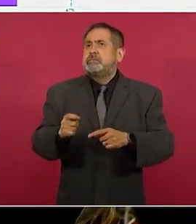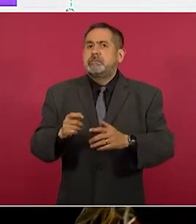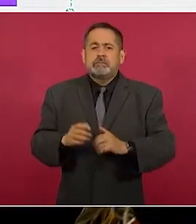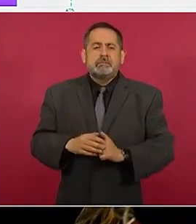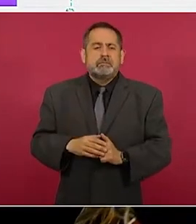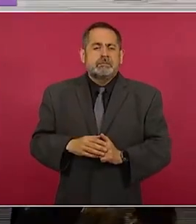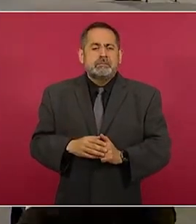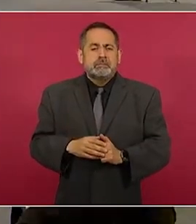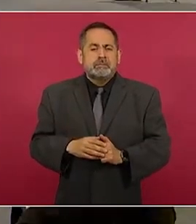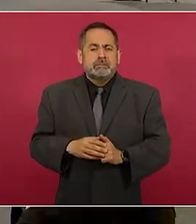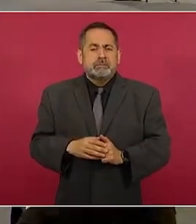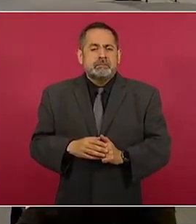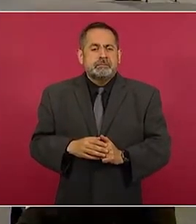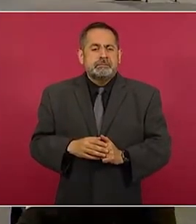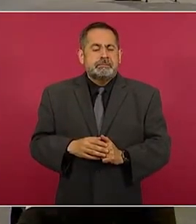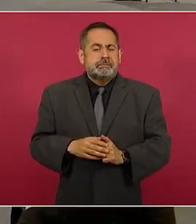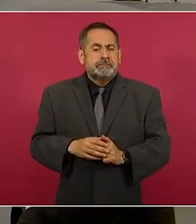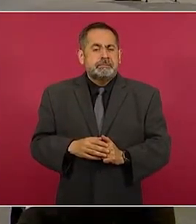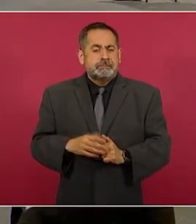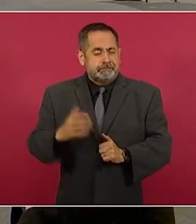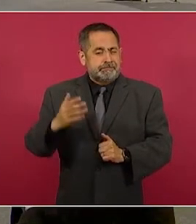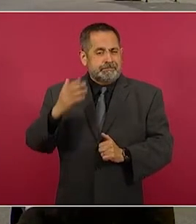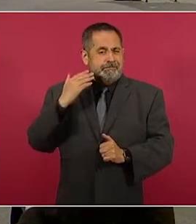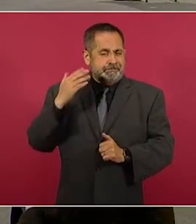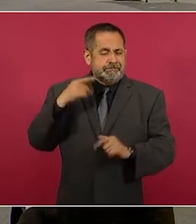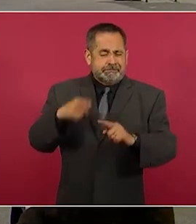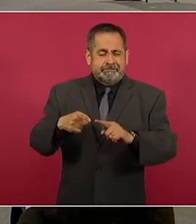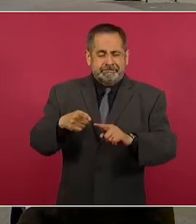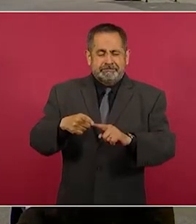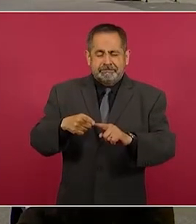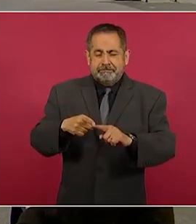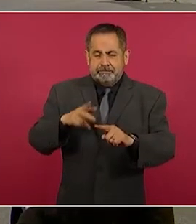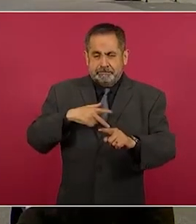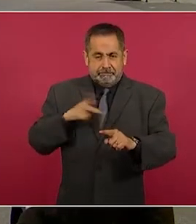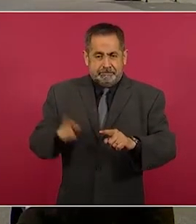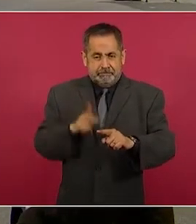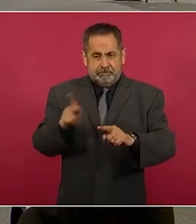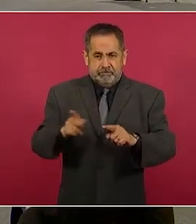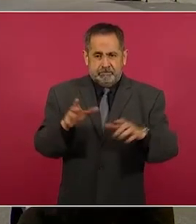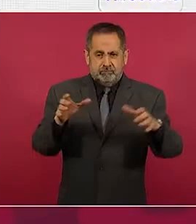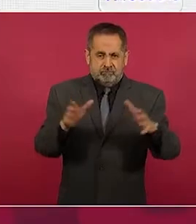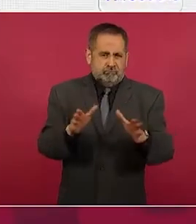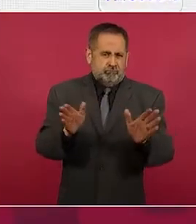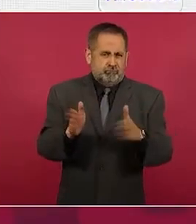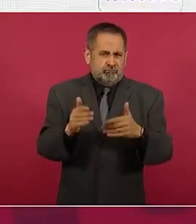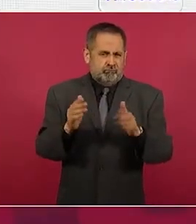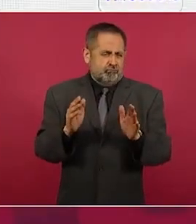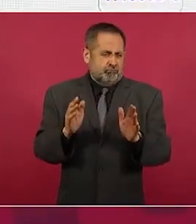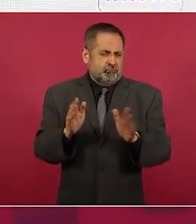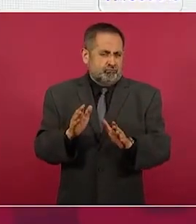llegada de los españoles, es un pueblo